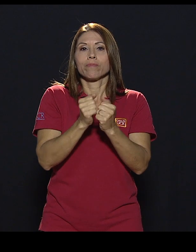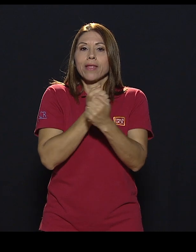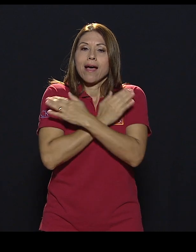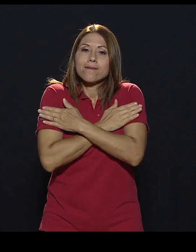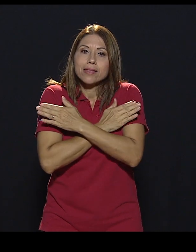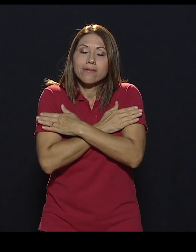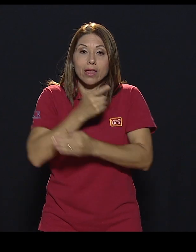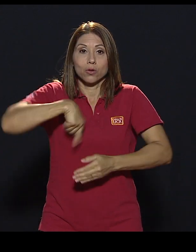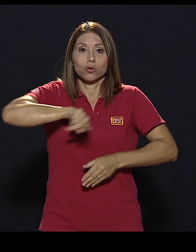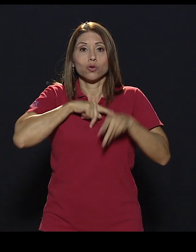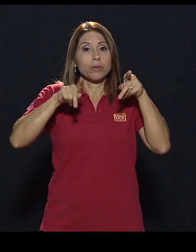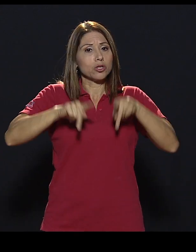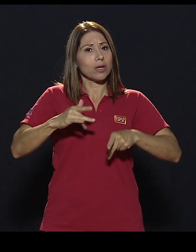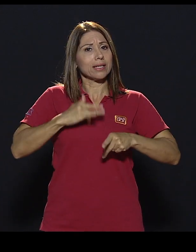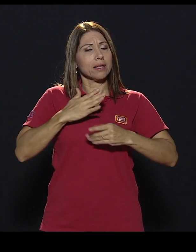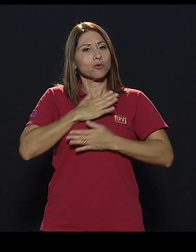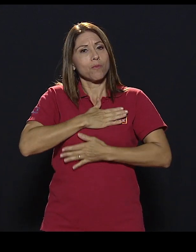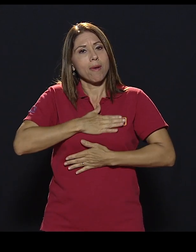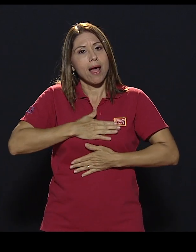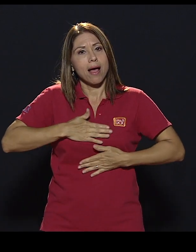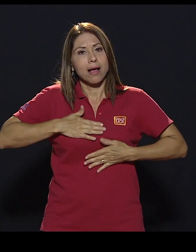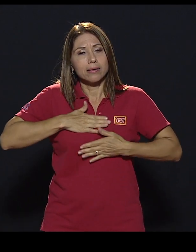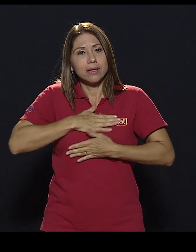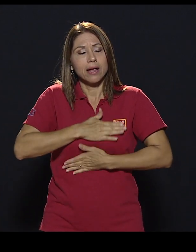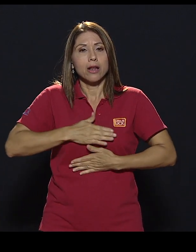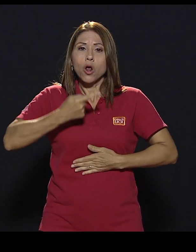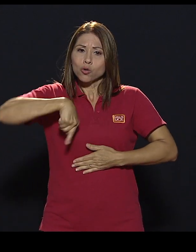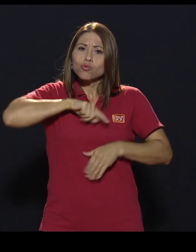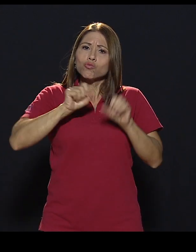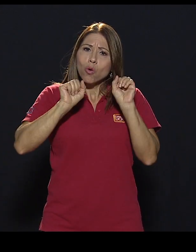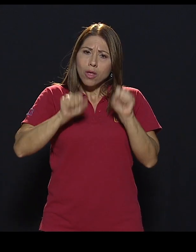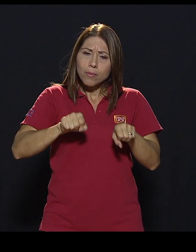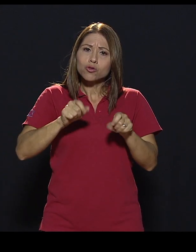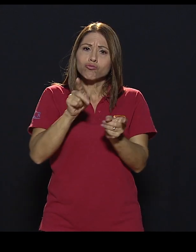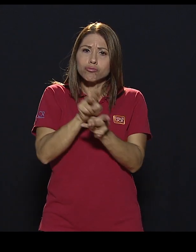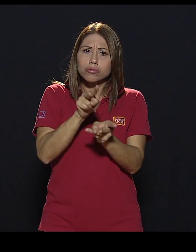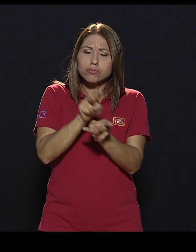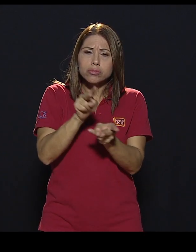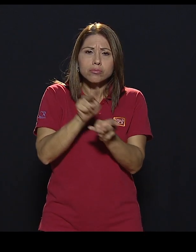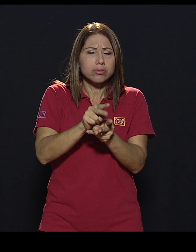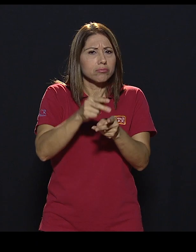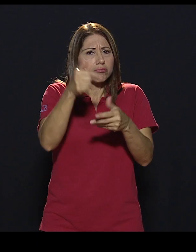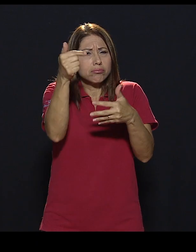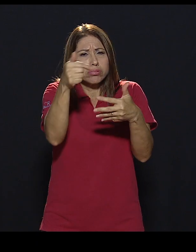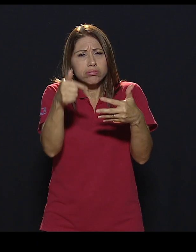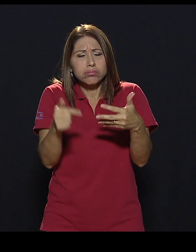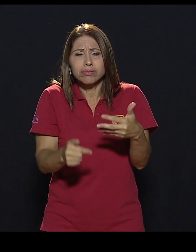que sentimos placer, que somos personas que podemos llegar a tener relaciones sexuales. En fin, hay una infinidad de temas